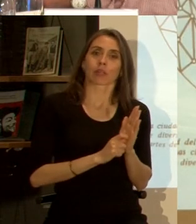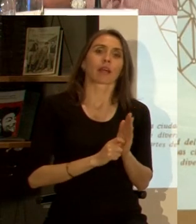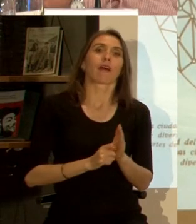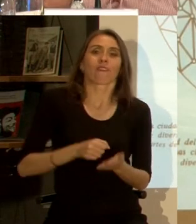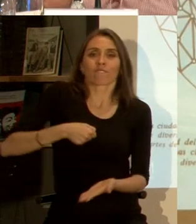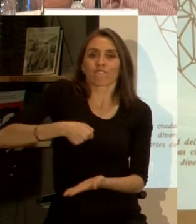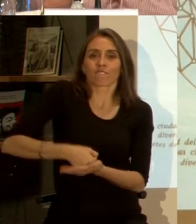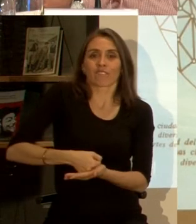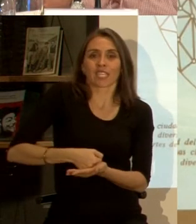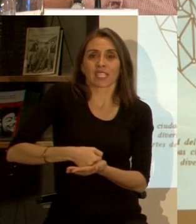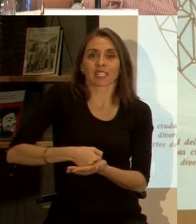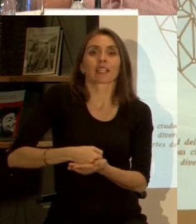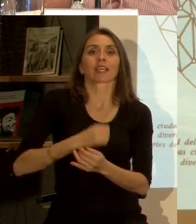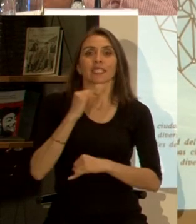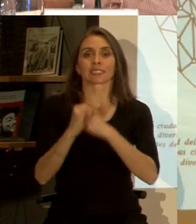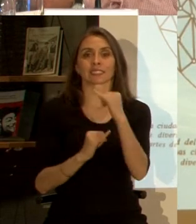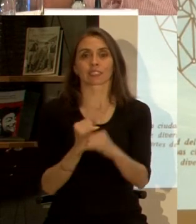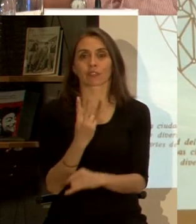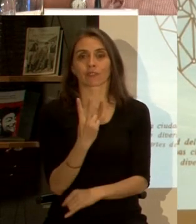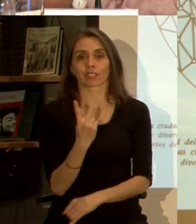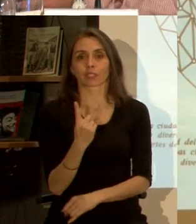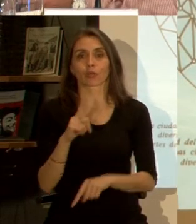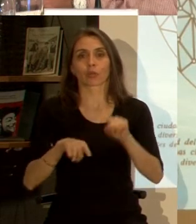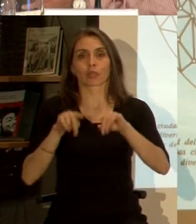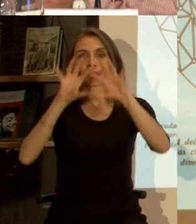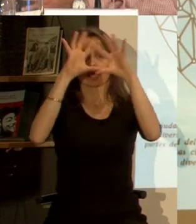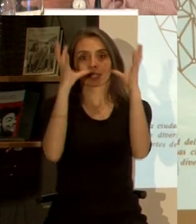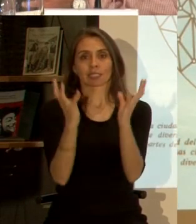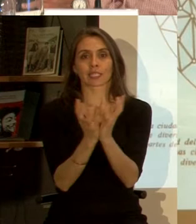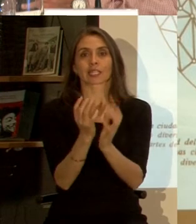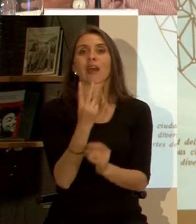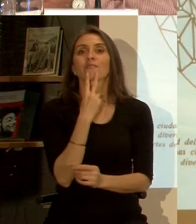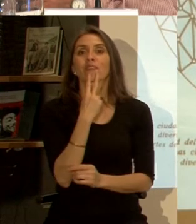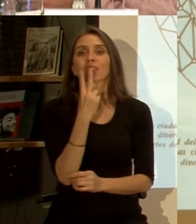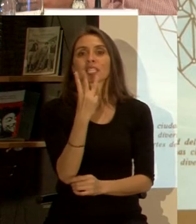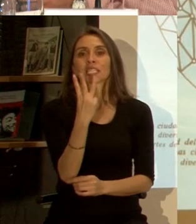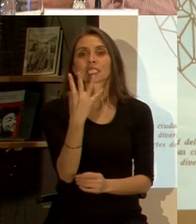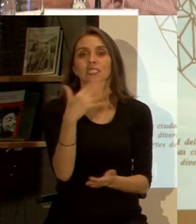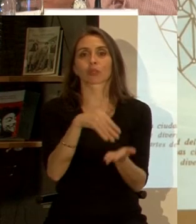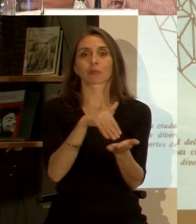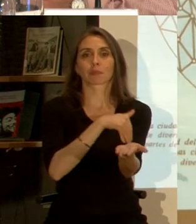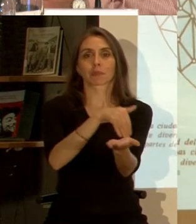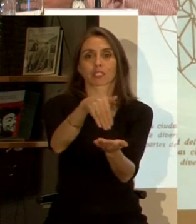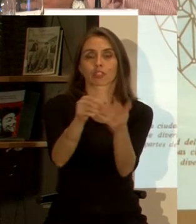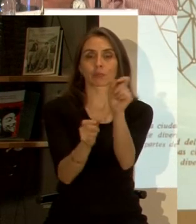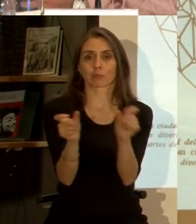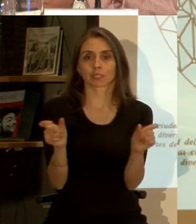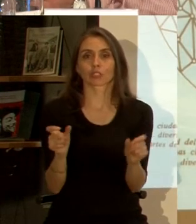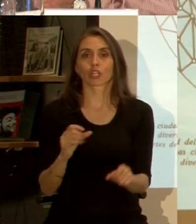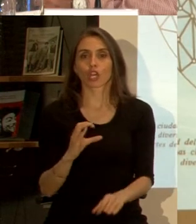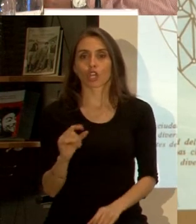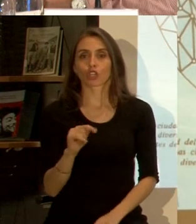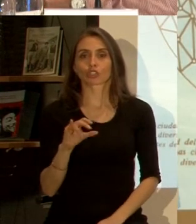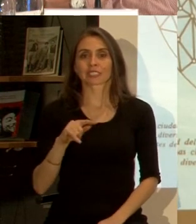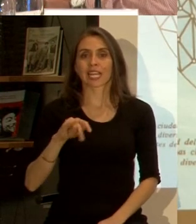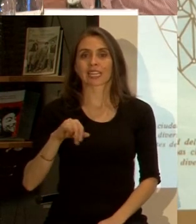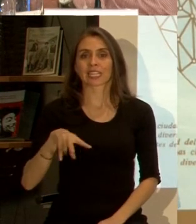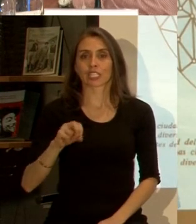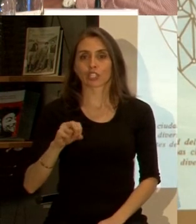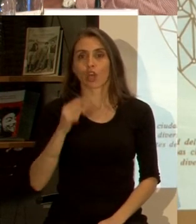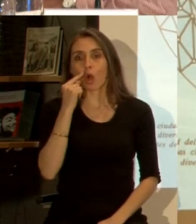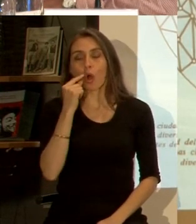al final del siglo XXI íbamos a ser en la tierra 35.000 millones de habitantes más o menos y Constantino Dióxia dice que era un